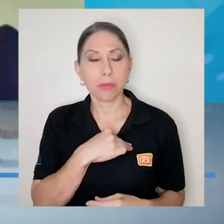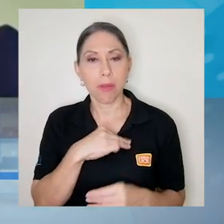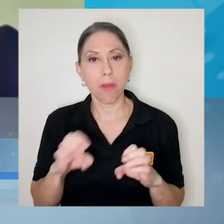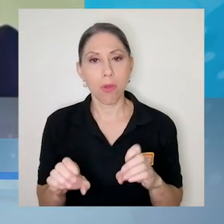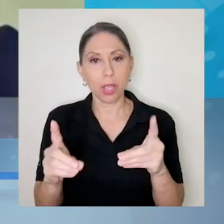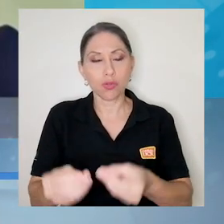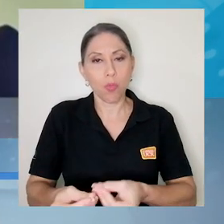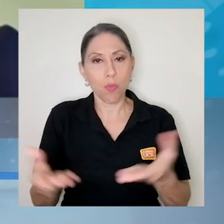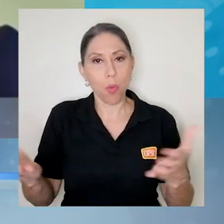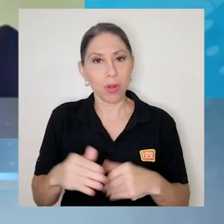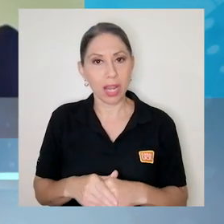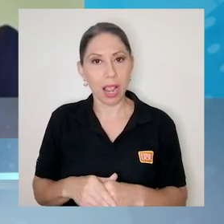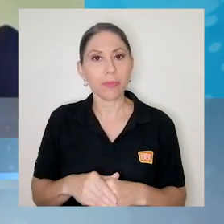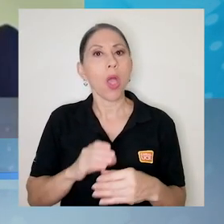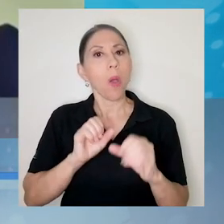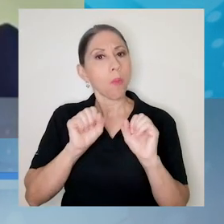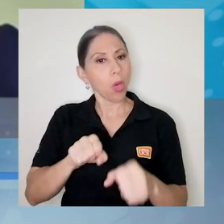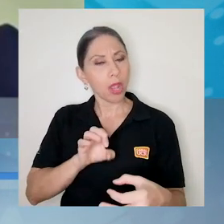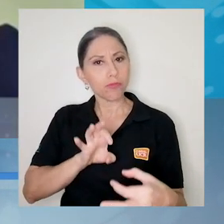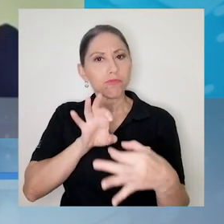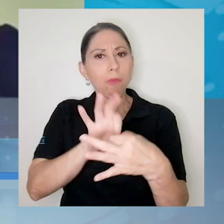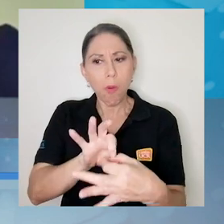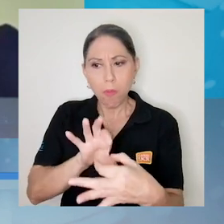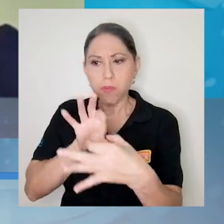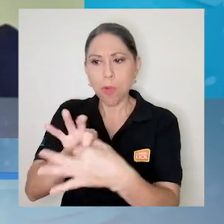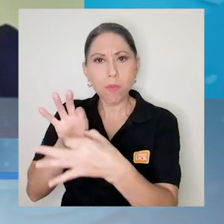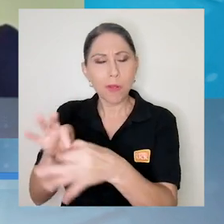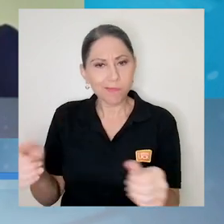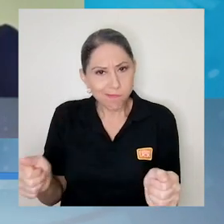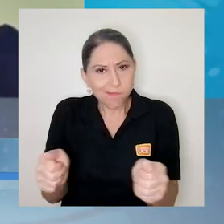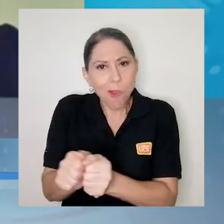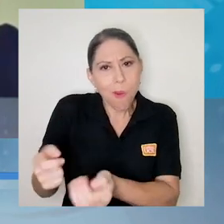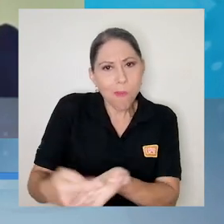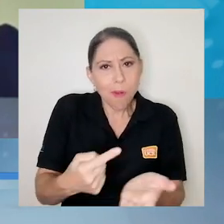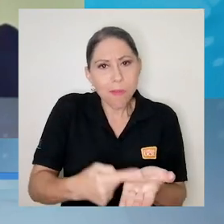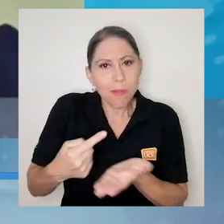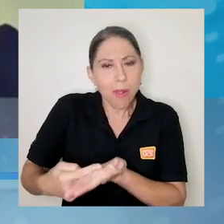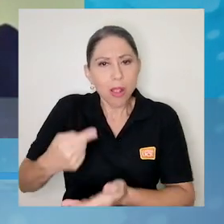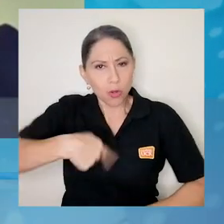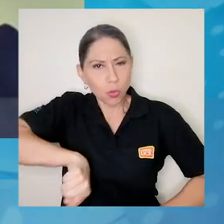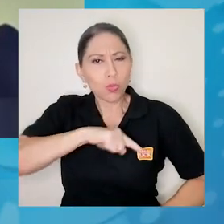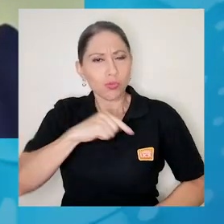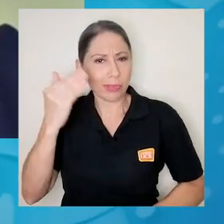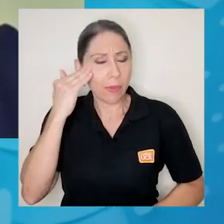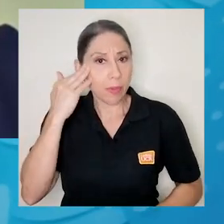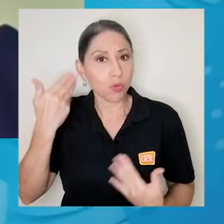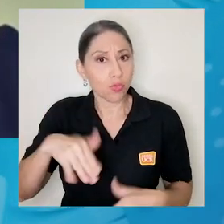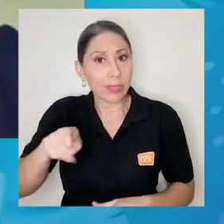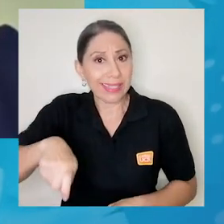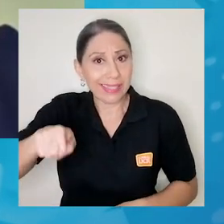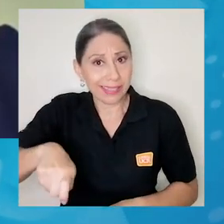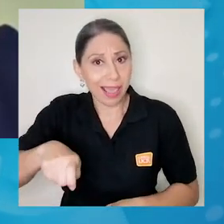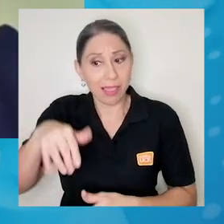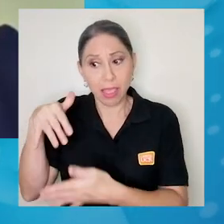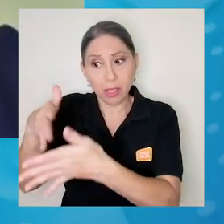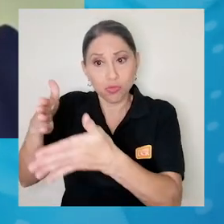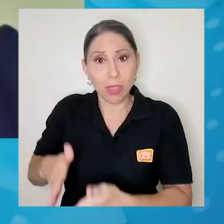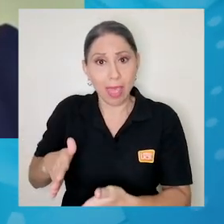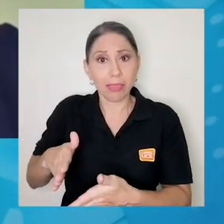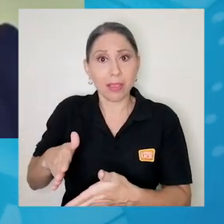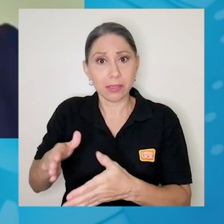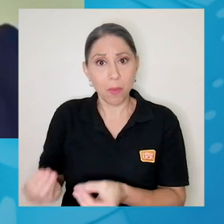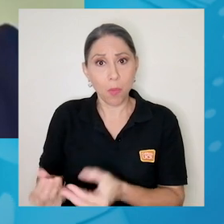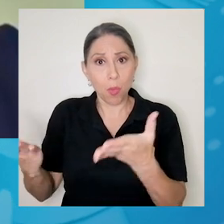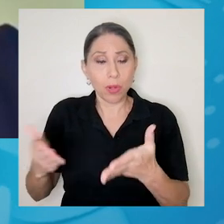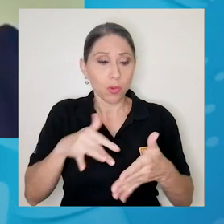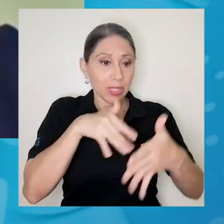Pública estos procesos de articulación, siendo conscientes de la necesidad que nuestros estudiantes, tanto en la educación pública como privada,